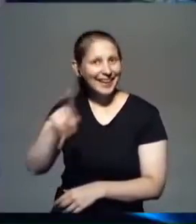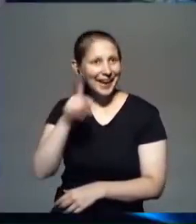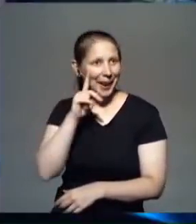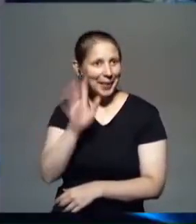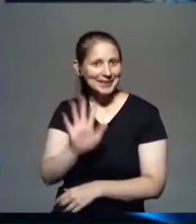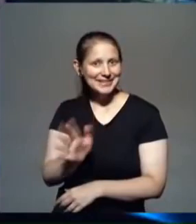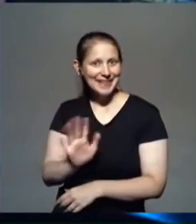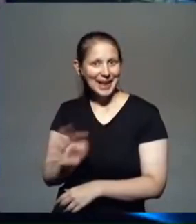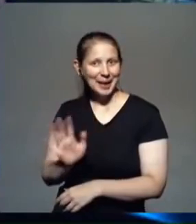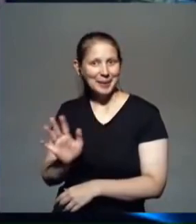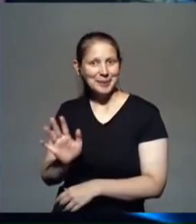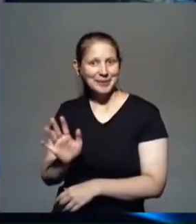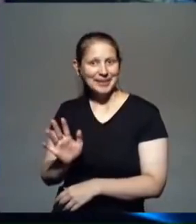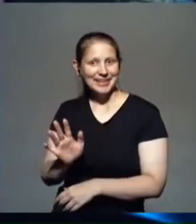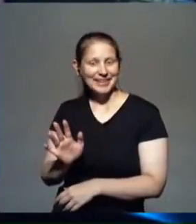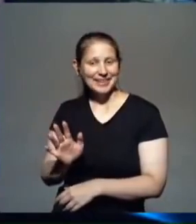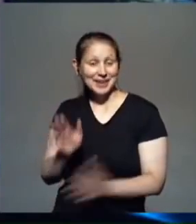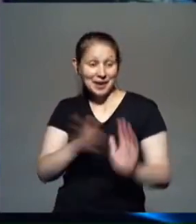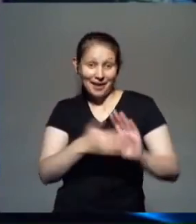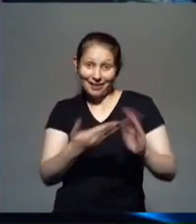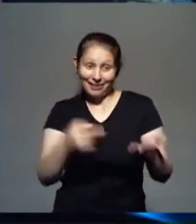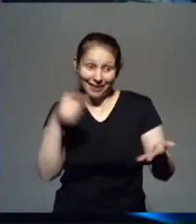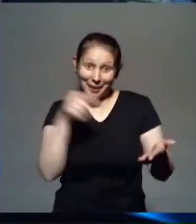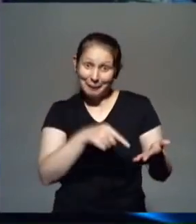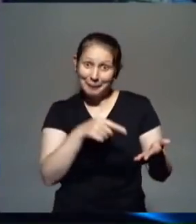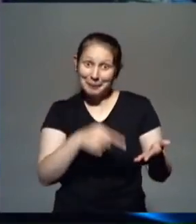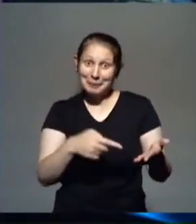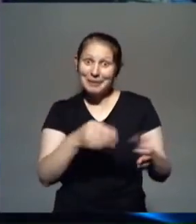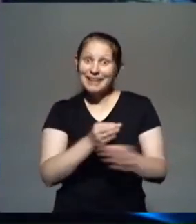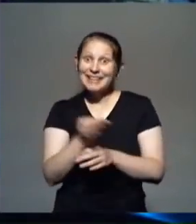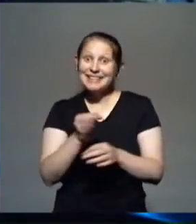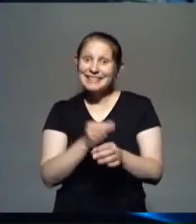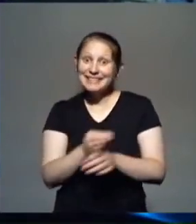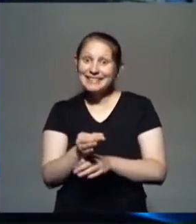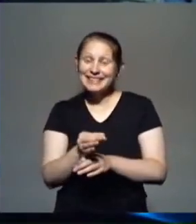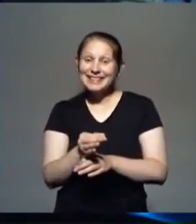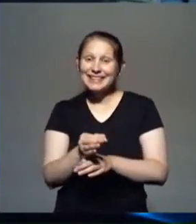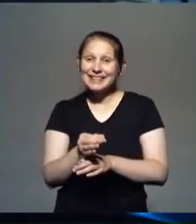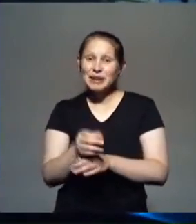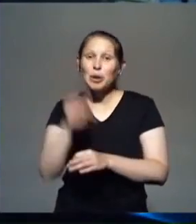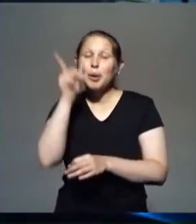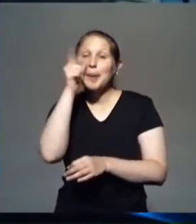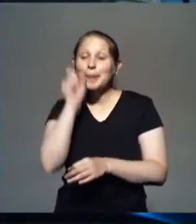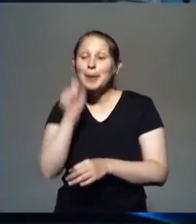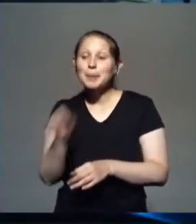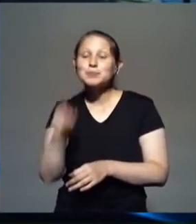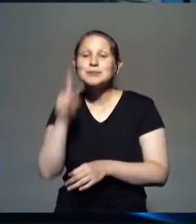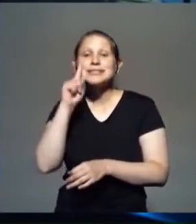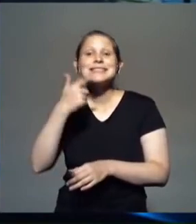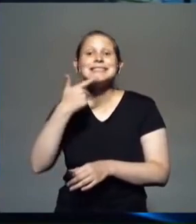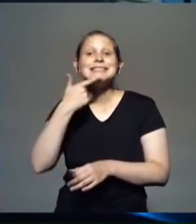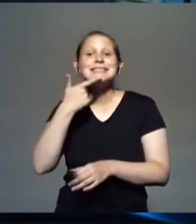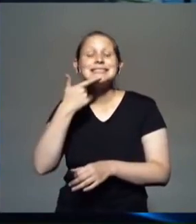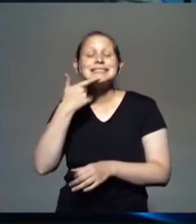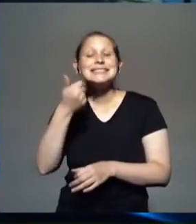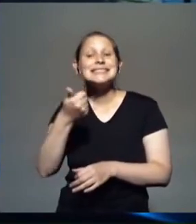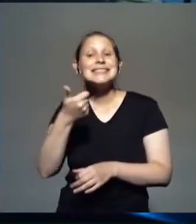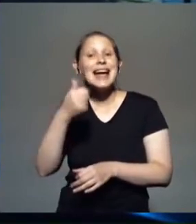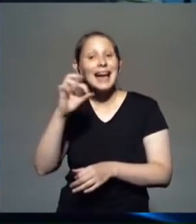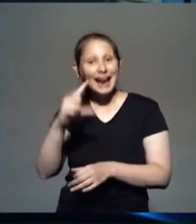Para eso tenemos la Biblia. Hijo de Isaac, hijo de... Abraham.